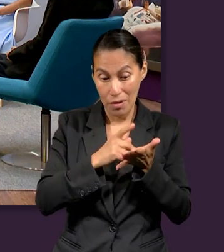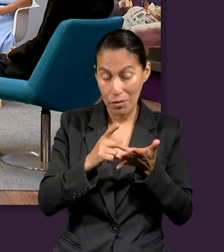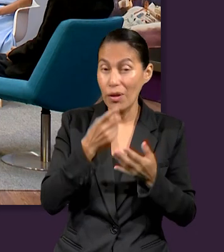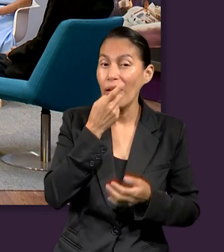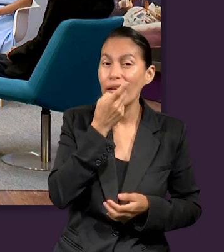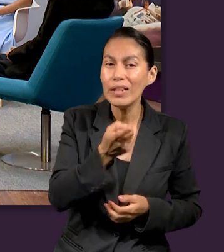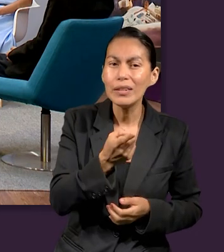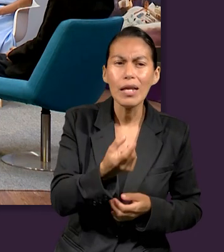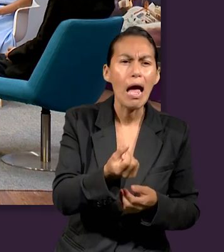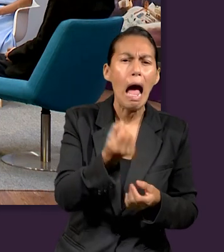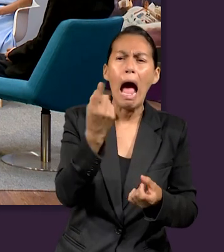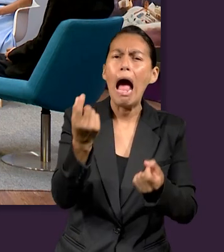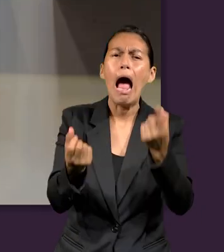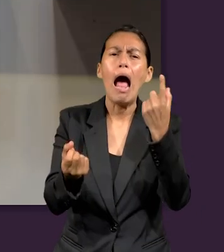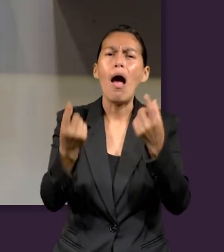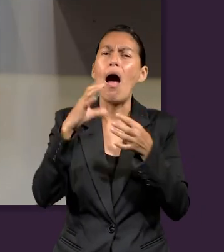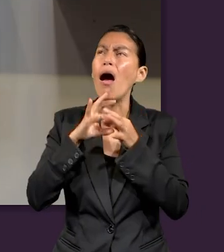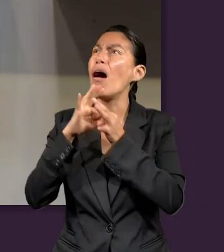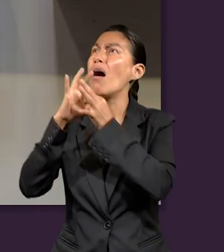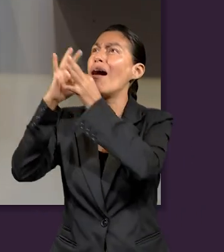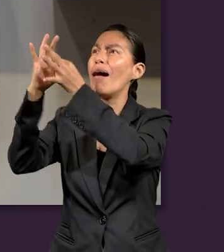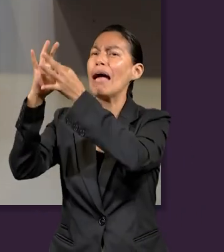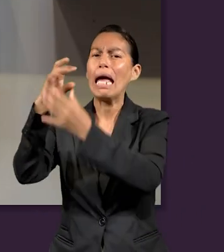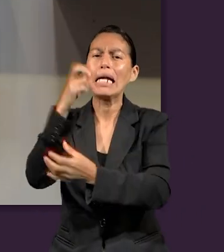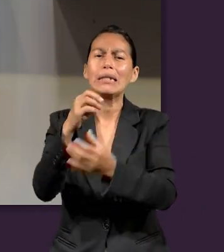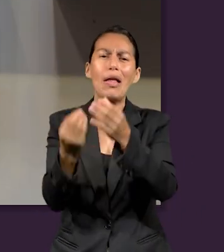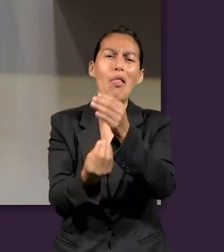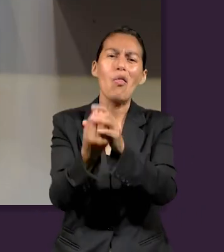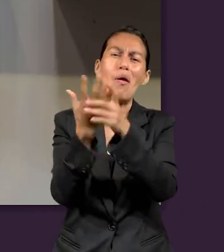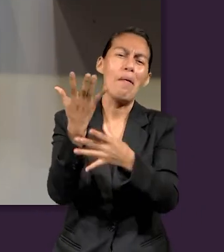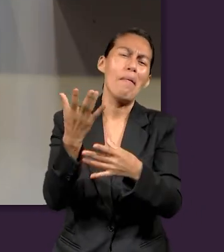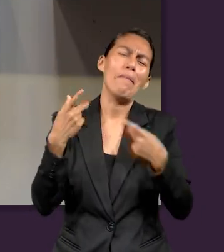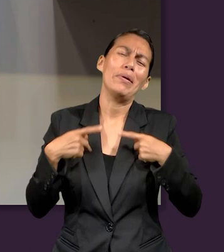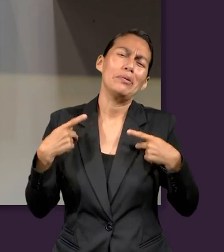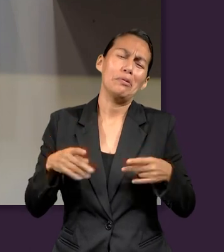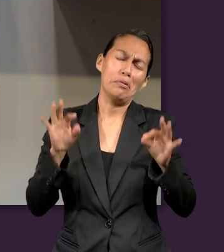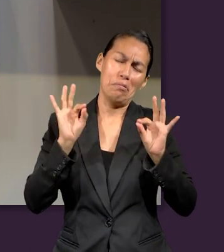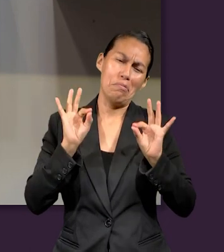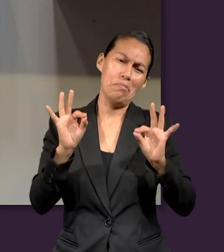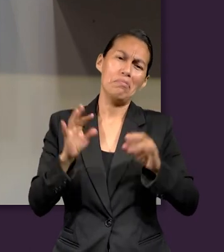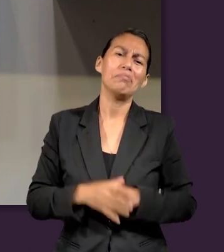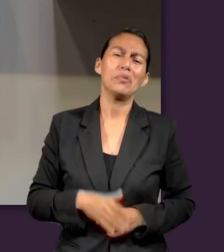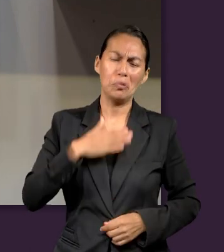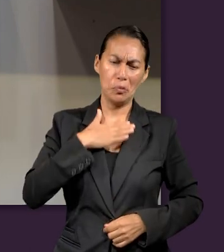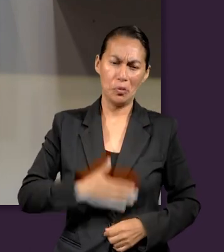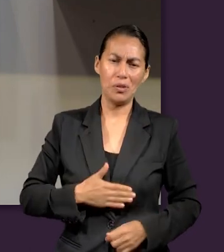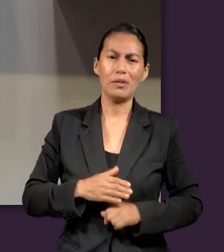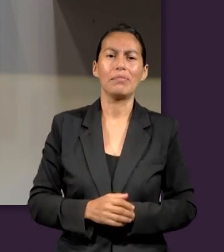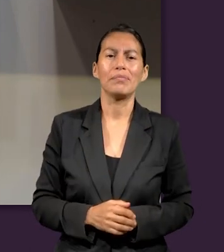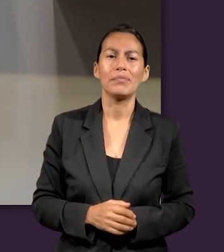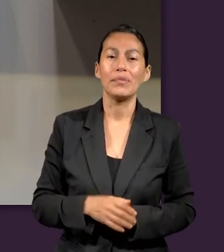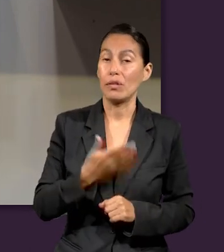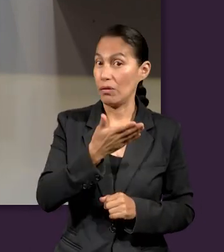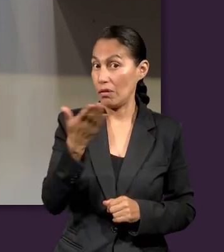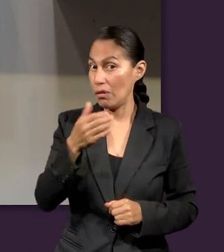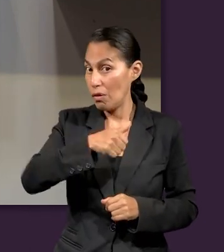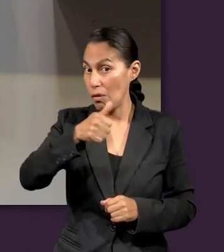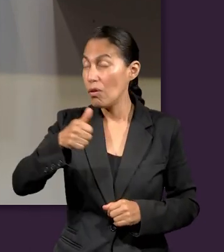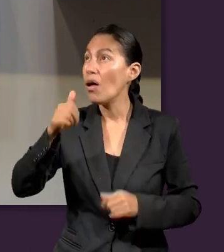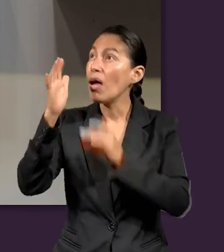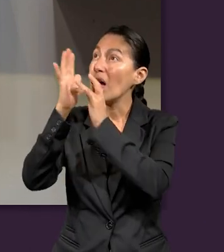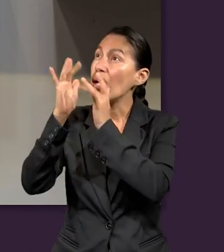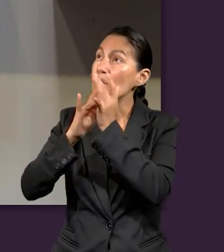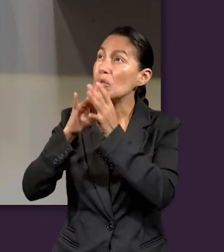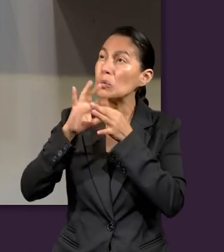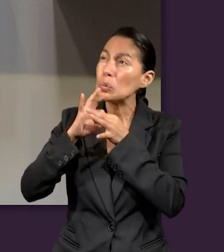apóstol Pablo, si alguno está en Cristo, nueva criatura. Antes podías haber hecho cosas malas, hoy las cosas las haces diferente